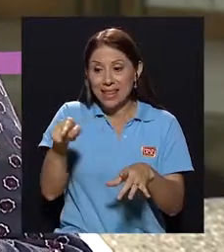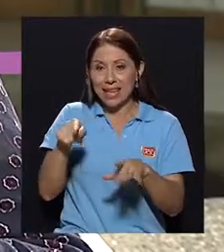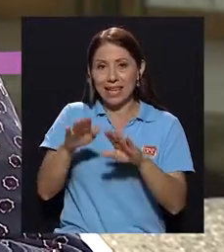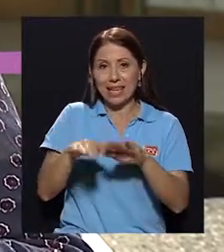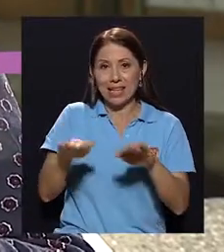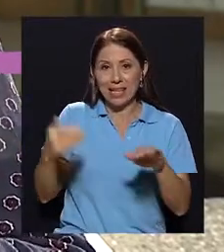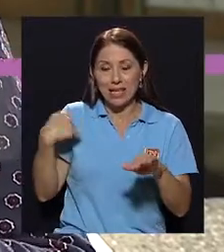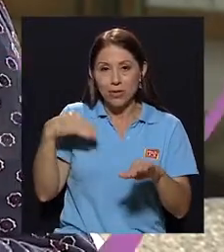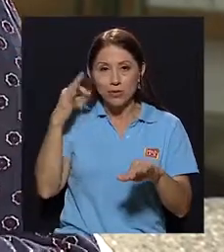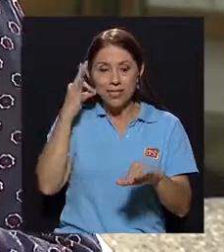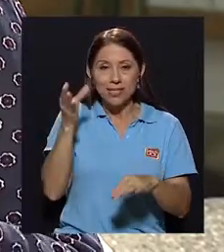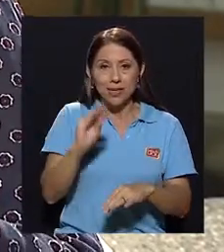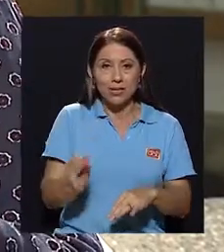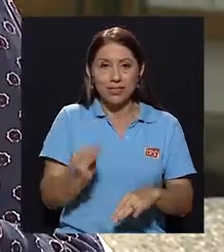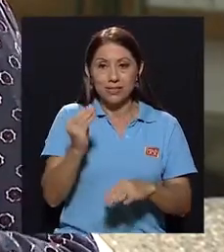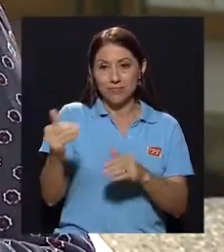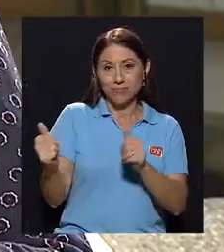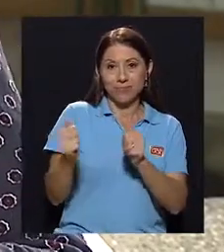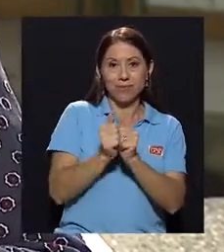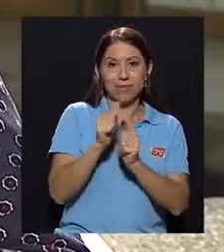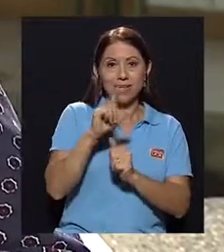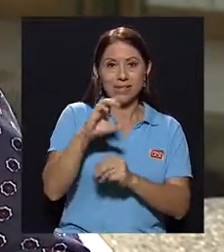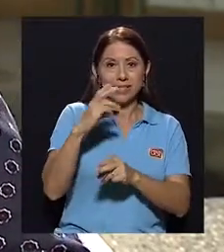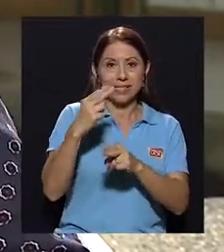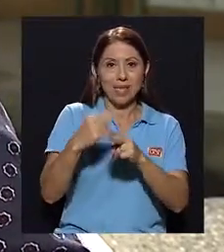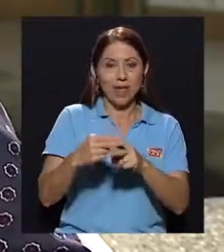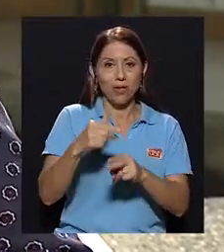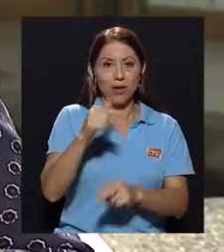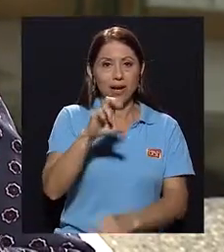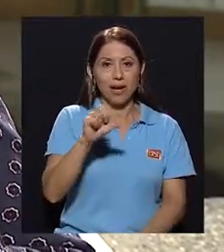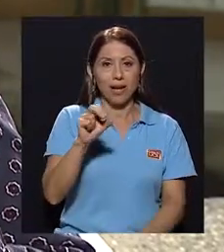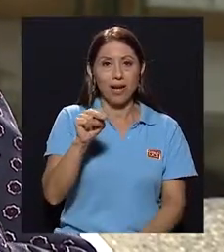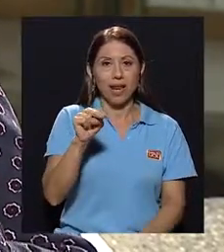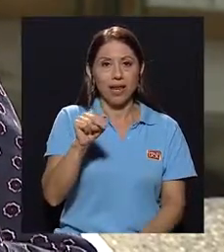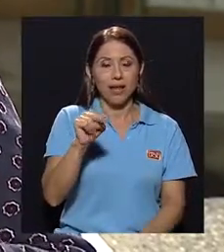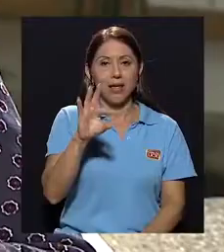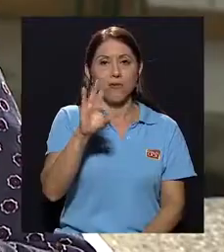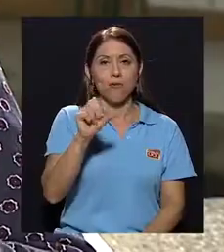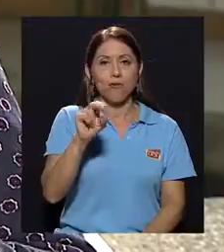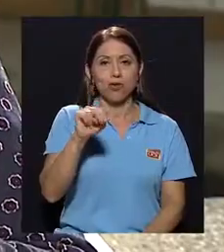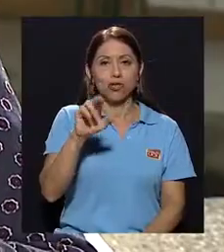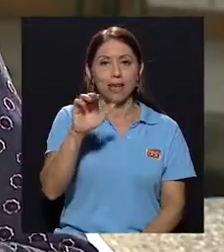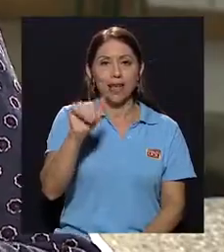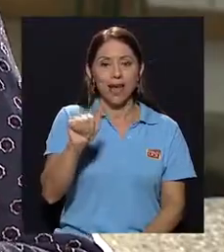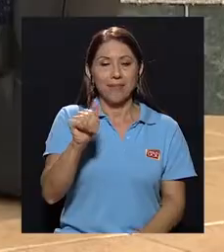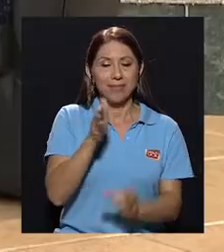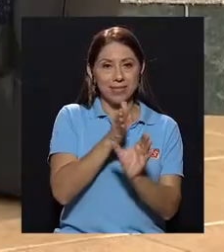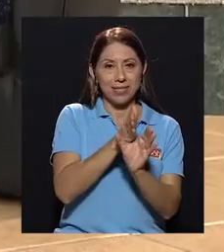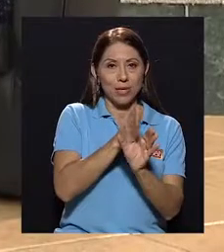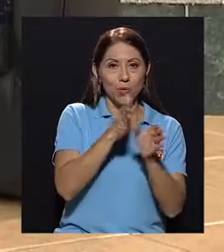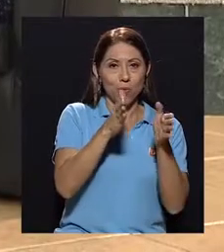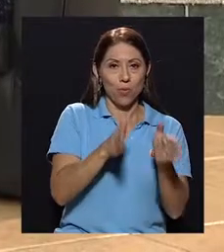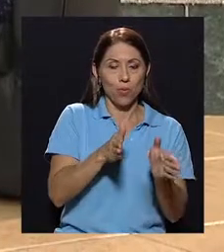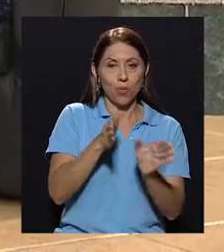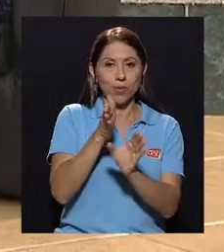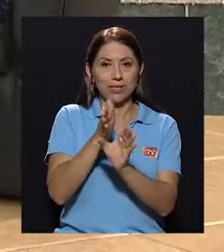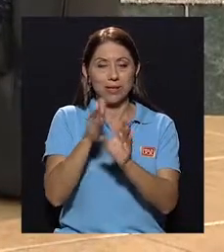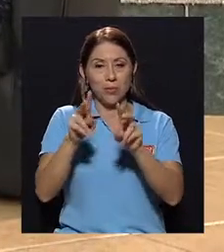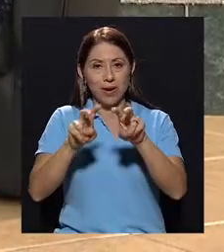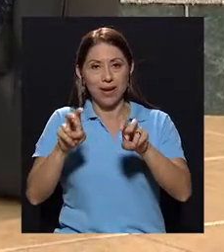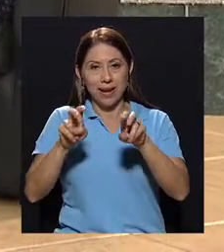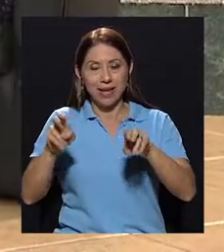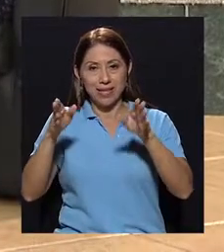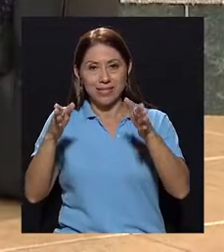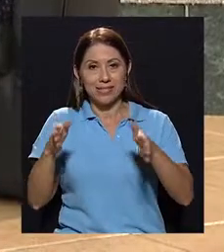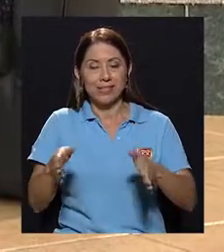adolescentes. Para ello nos acompaña el licenciado Glen Fonseca psicólogo y psicoanalista. Glen continuemos con